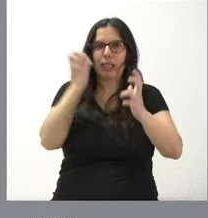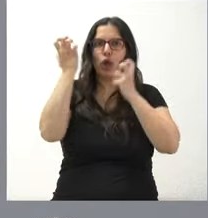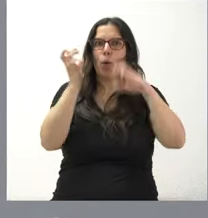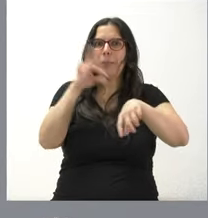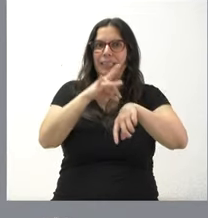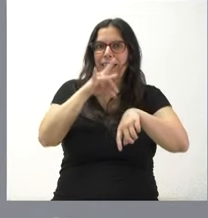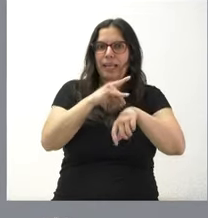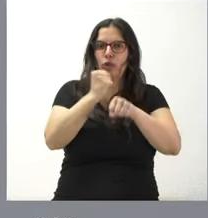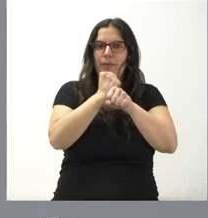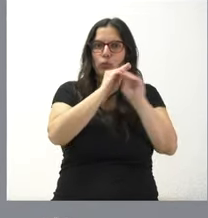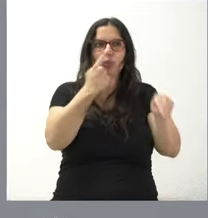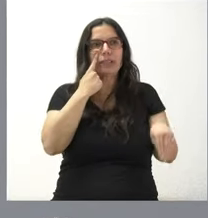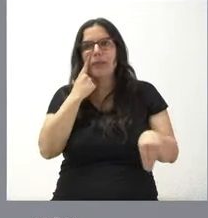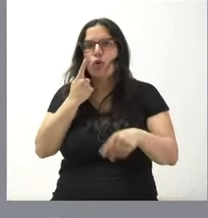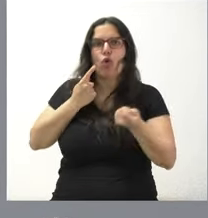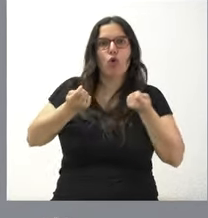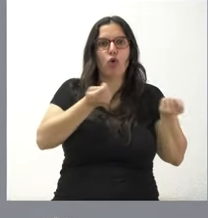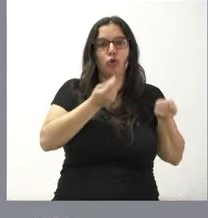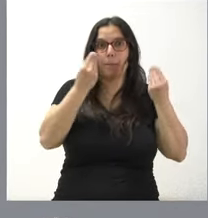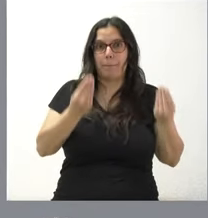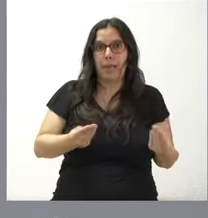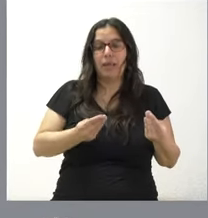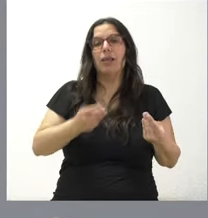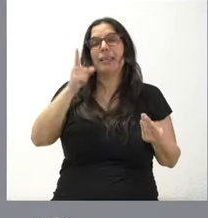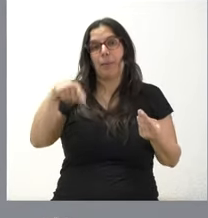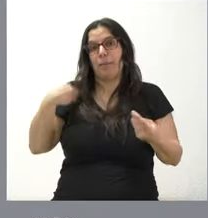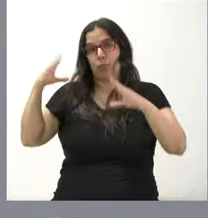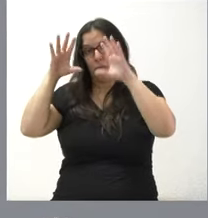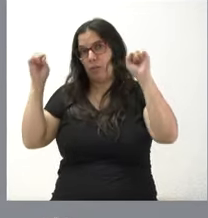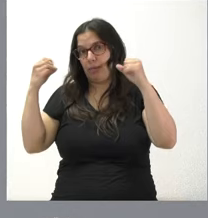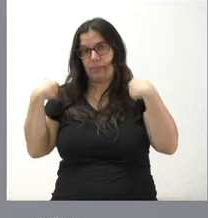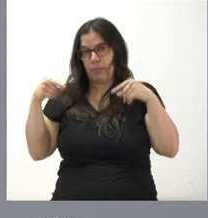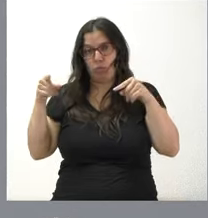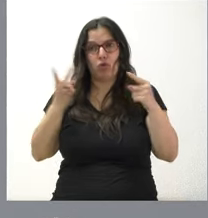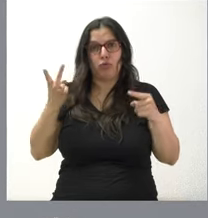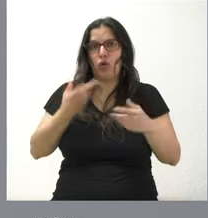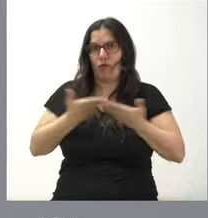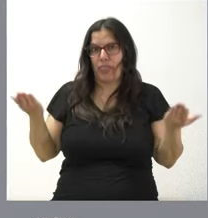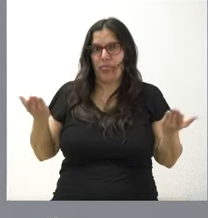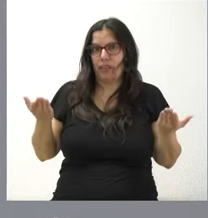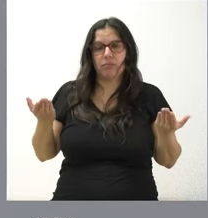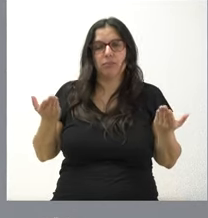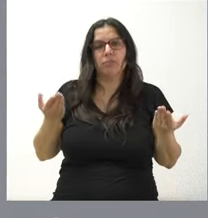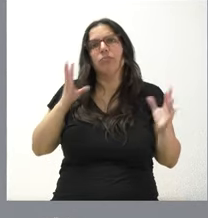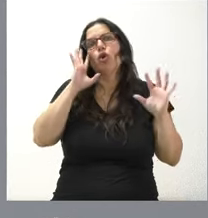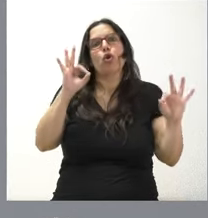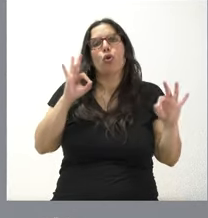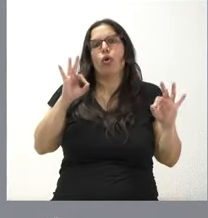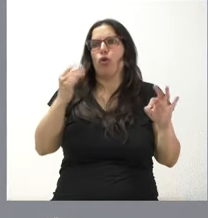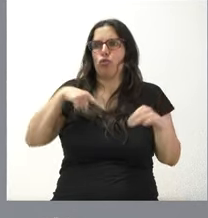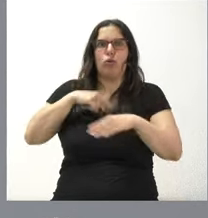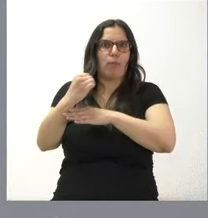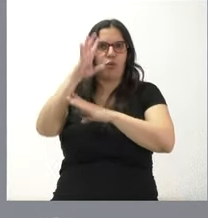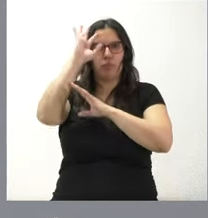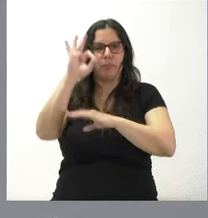y su labor de inspección y control, así como la que realiza el SEPRONA en esta misma materia, que, lógicamente, cuenta con nuestro respaldo y nuestro